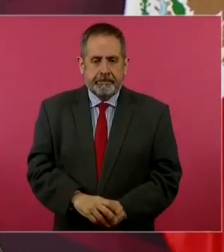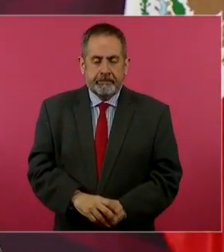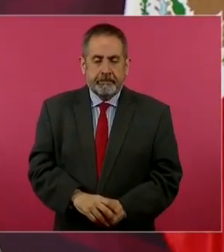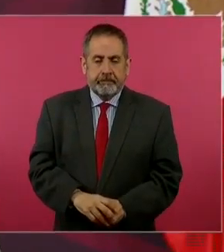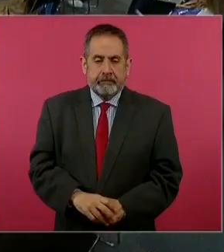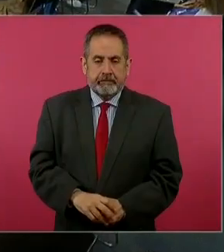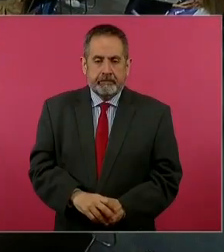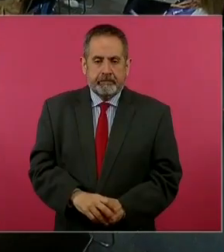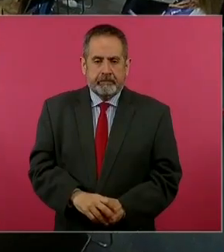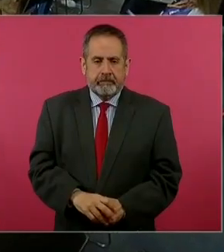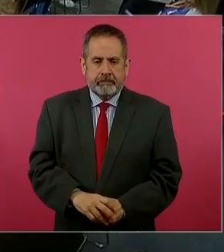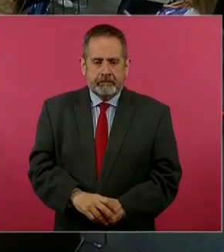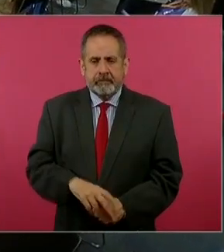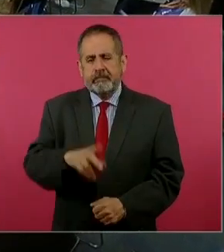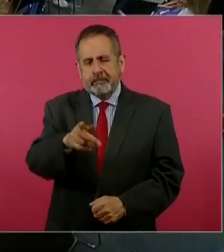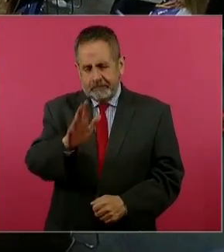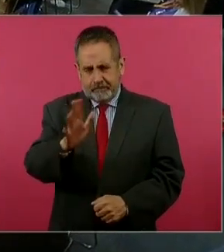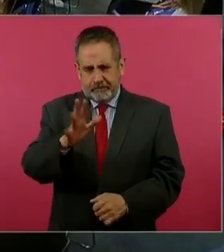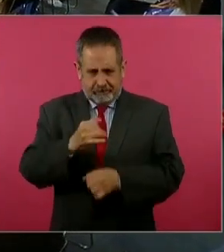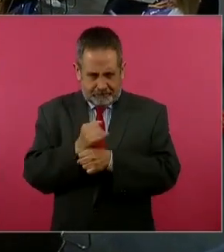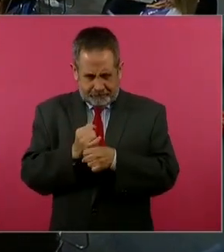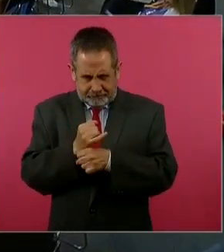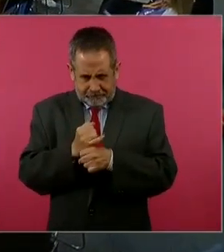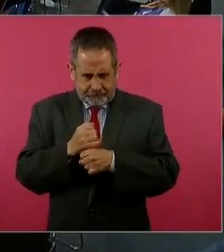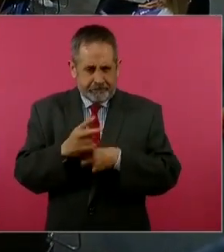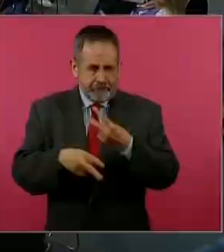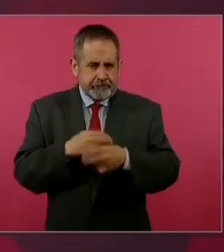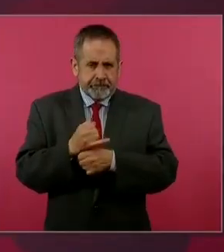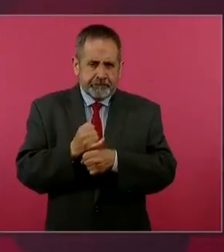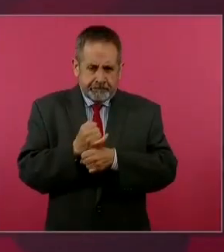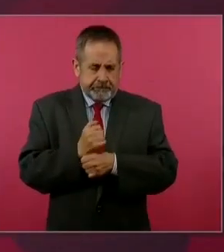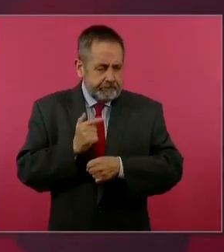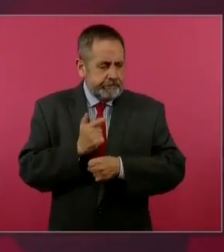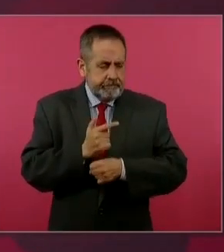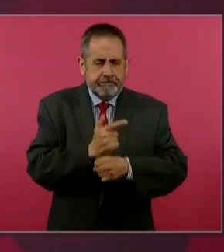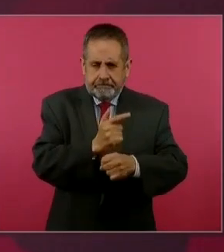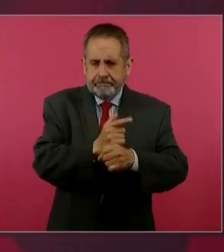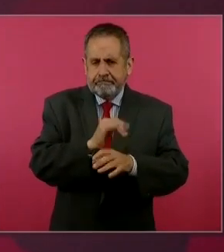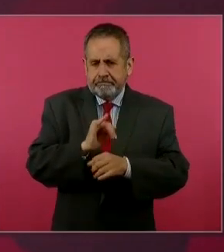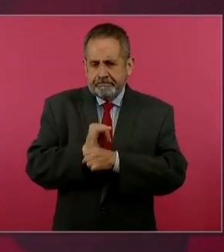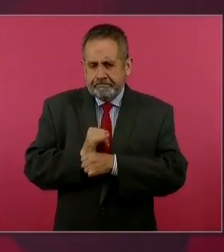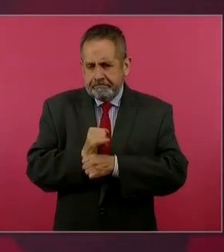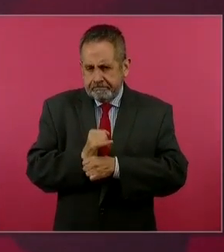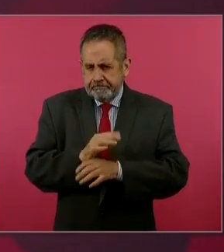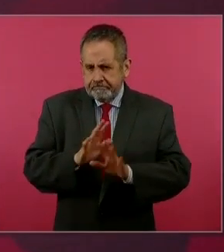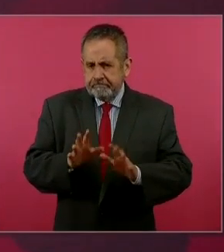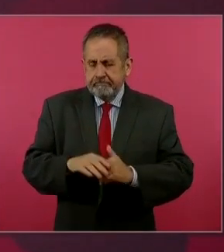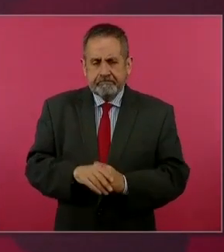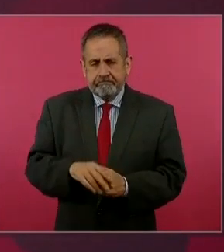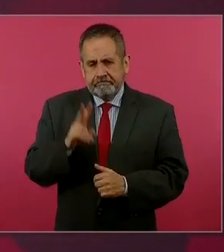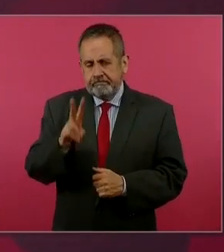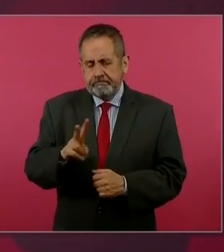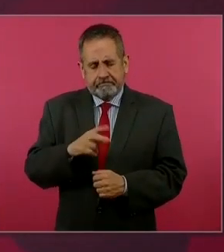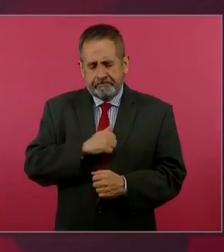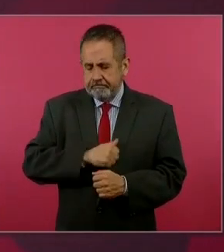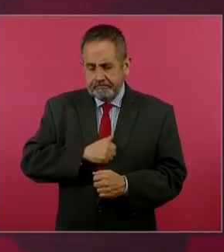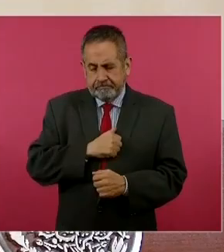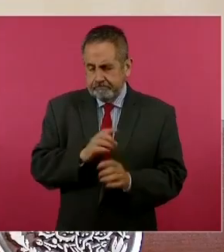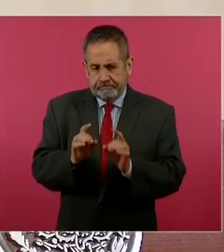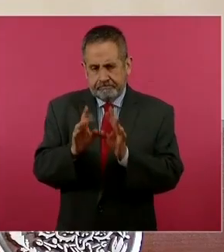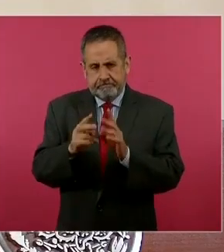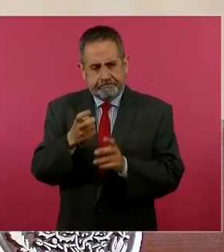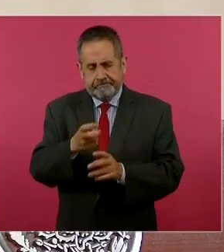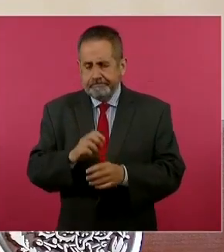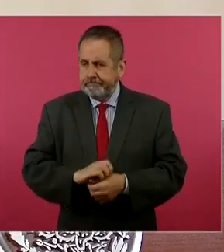Sí, se está haciendo la investigación, nosotros lamentamos mucho este